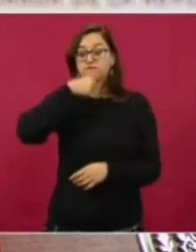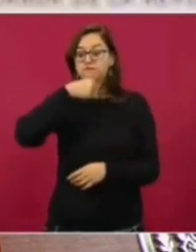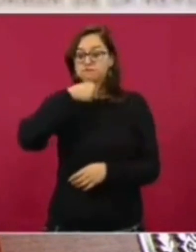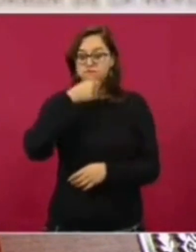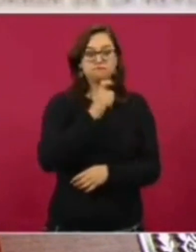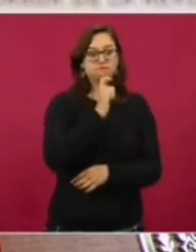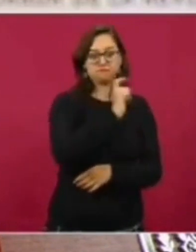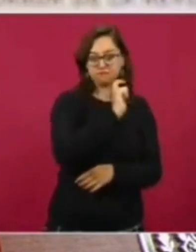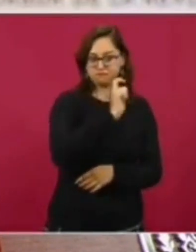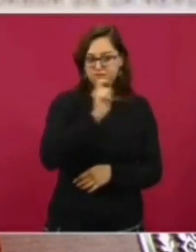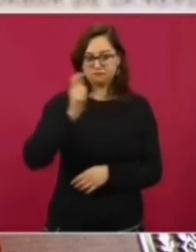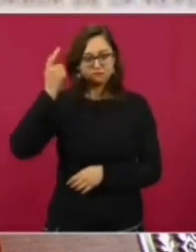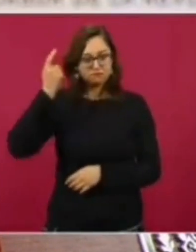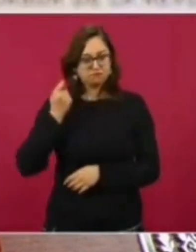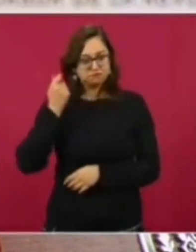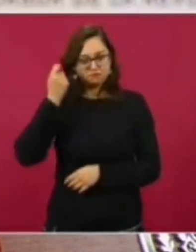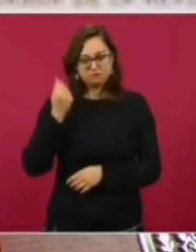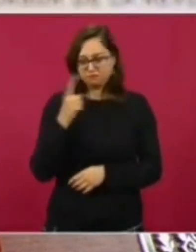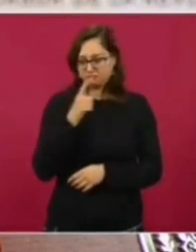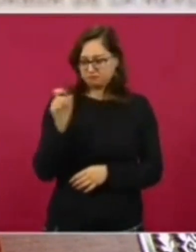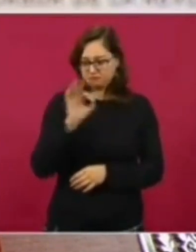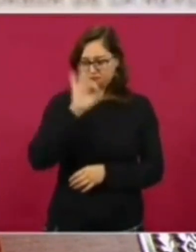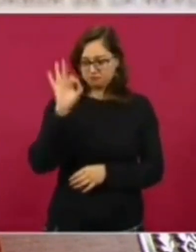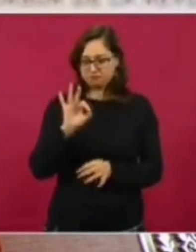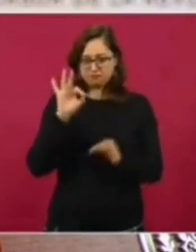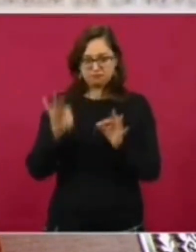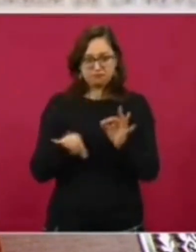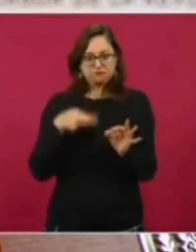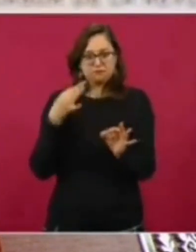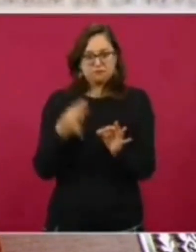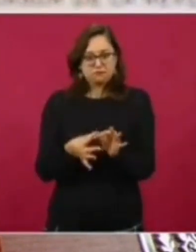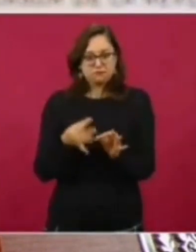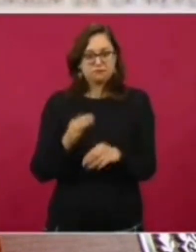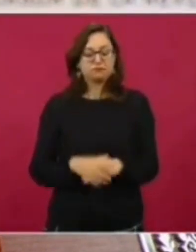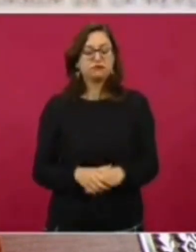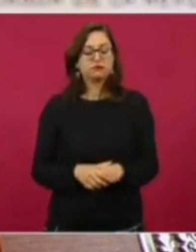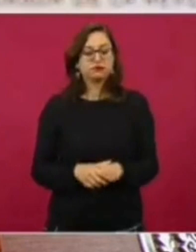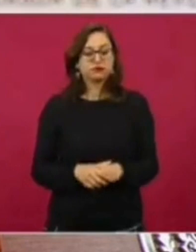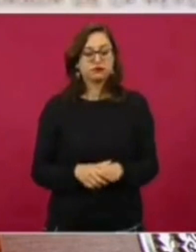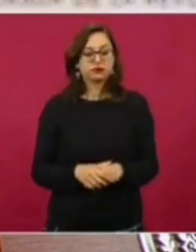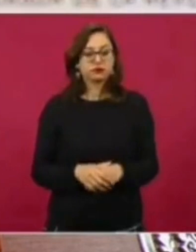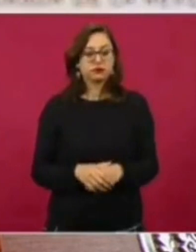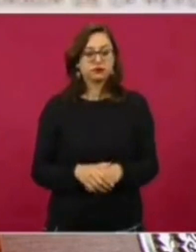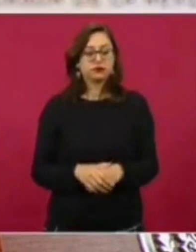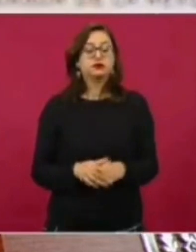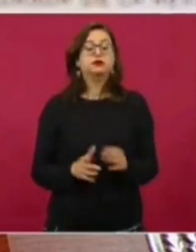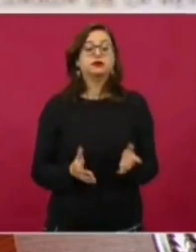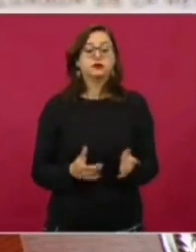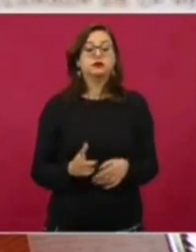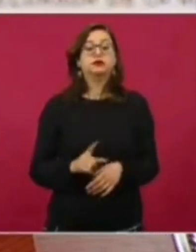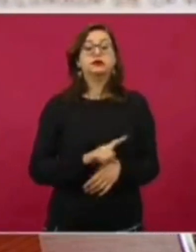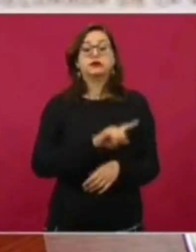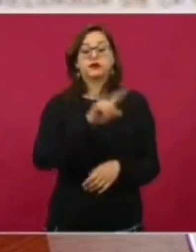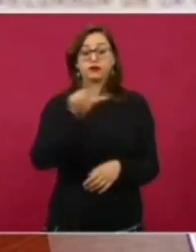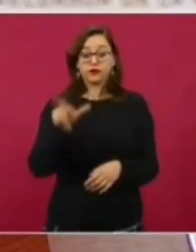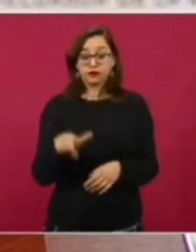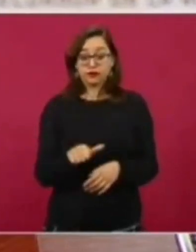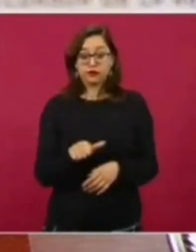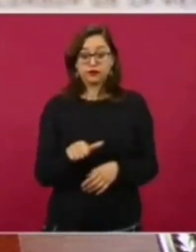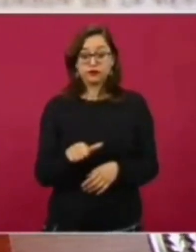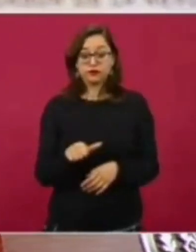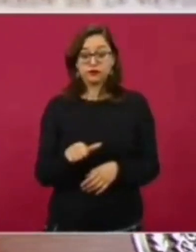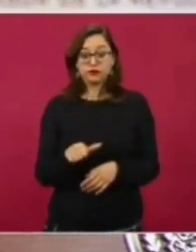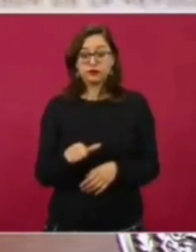puede abrir ahí su cuenta y después, pero ya una